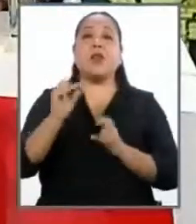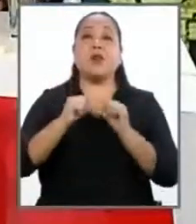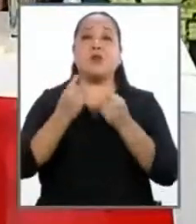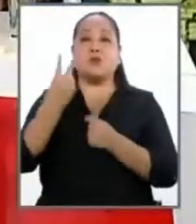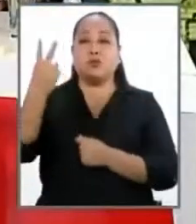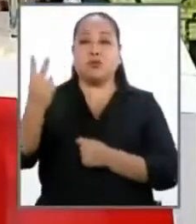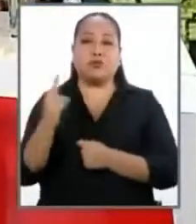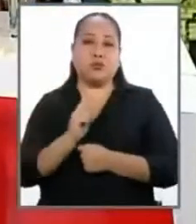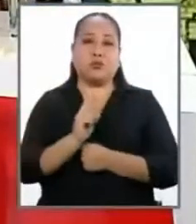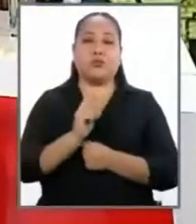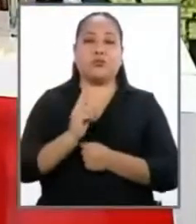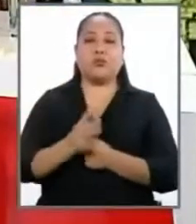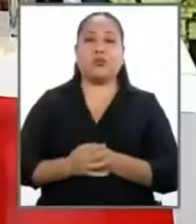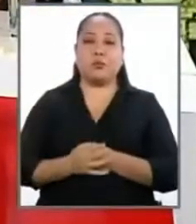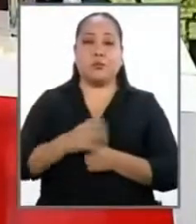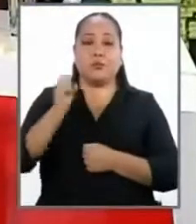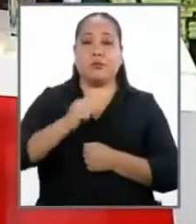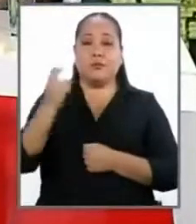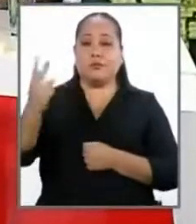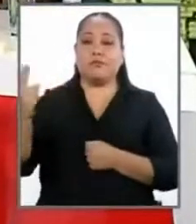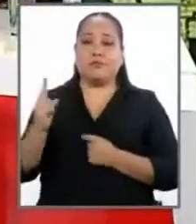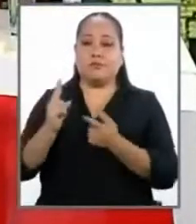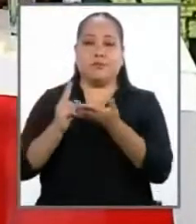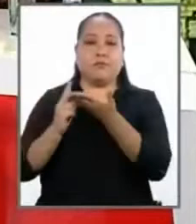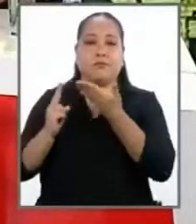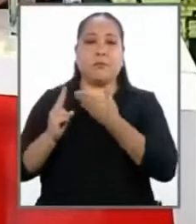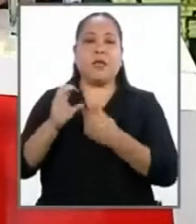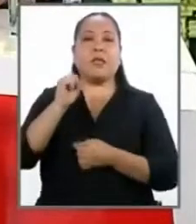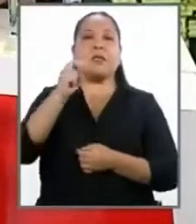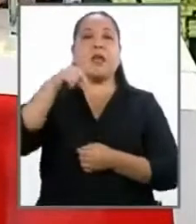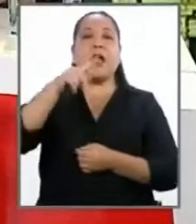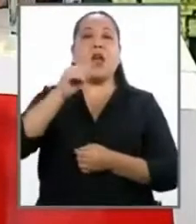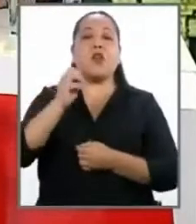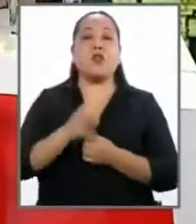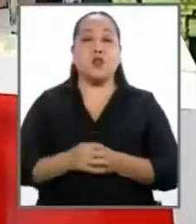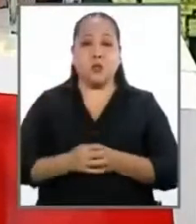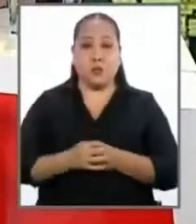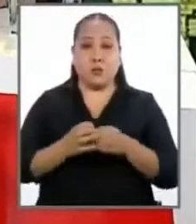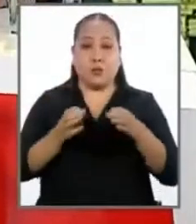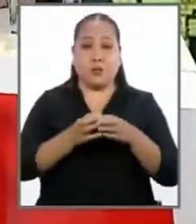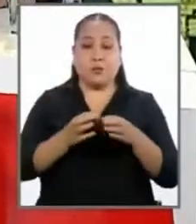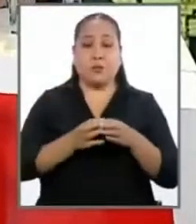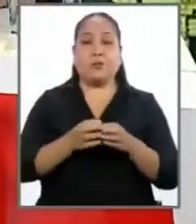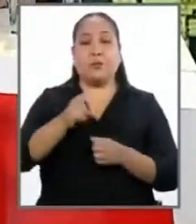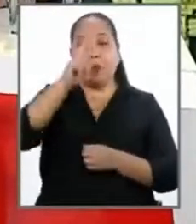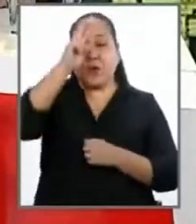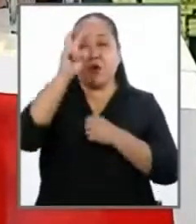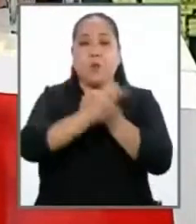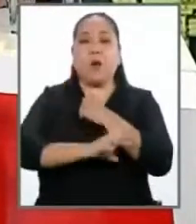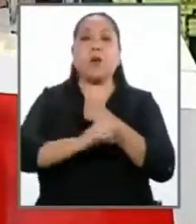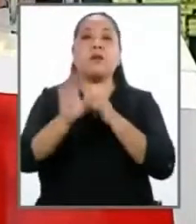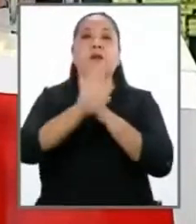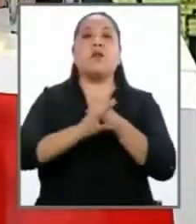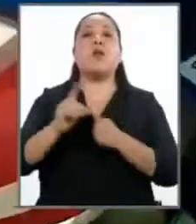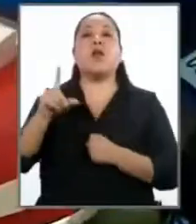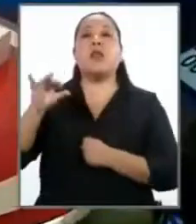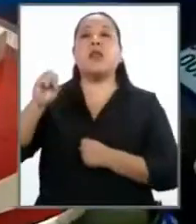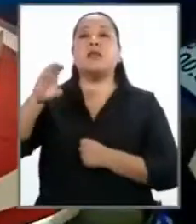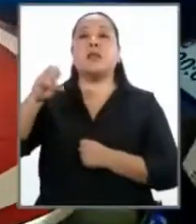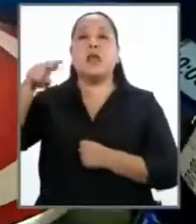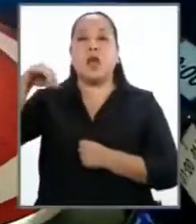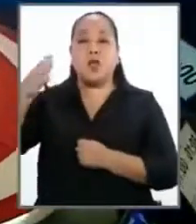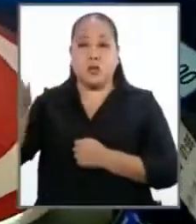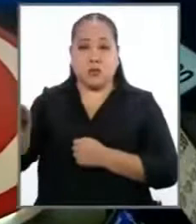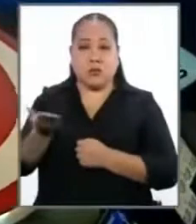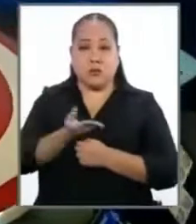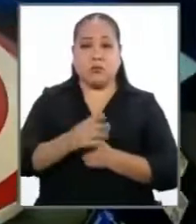dupla de esta hora, Pedro. Así es, nos acompañan los candidatos Rafael Santos de Perú Patria Segura y yo en el escano de Acción Popular. Los vamos